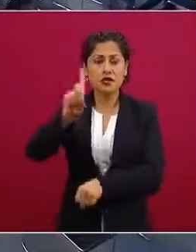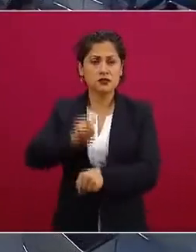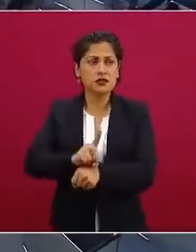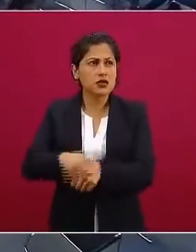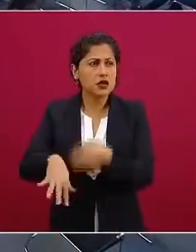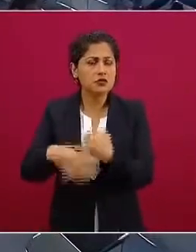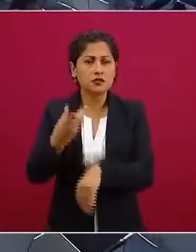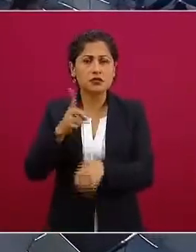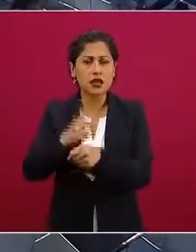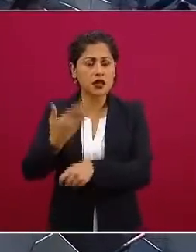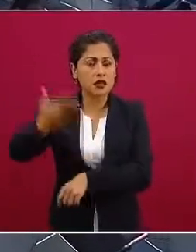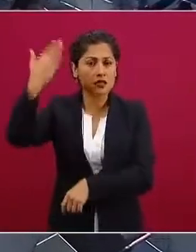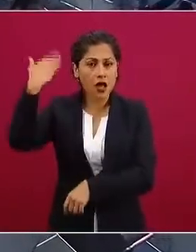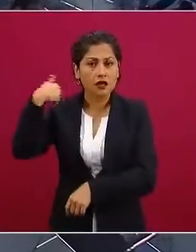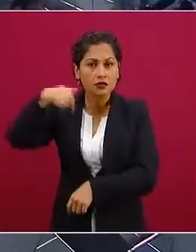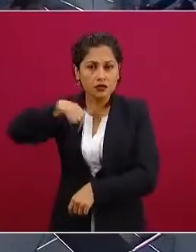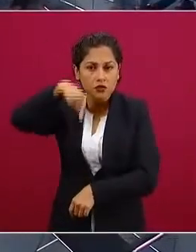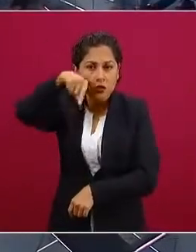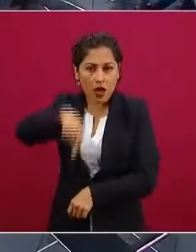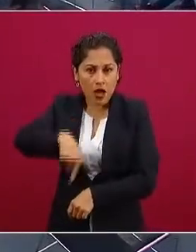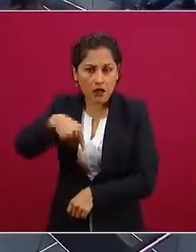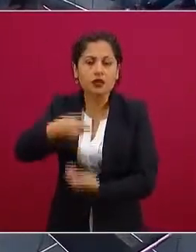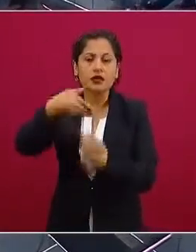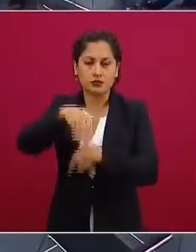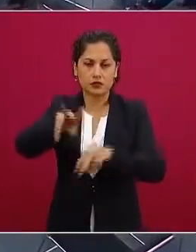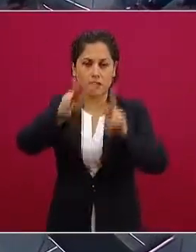días antes también del coronavirus